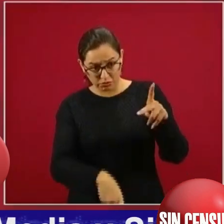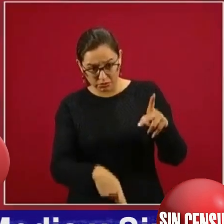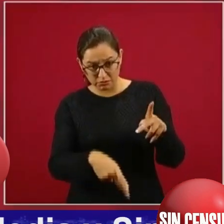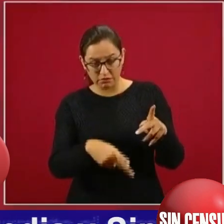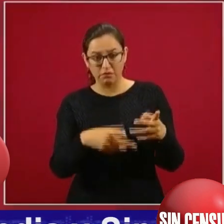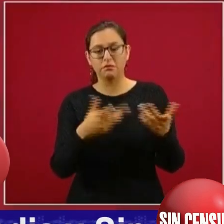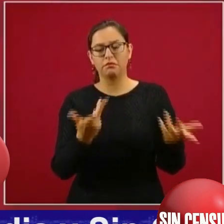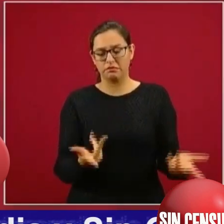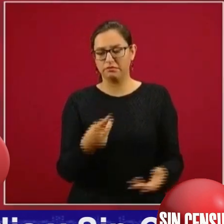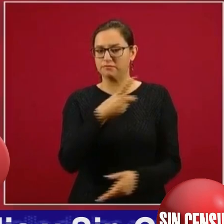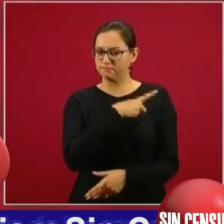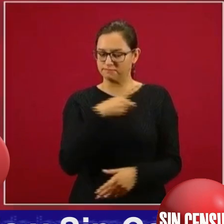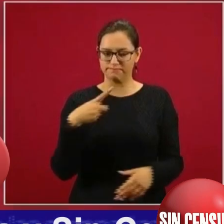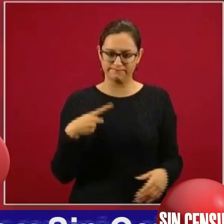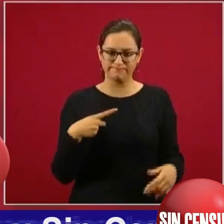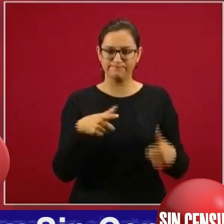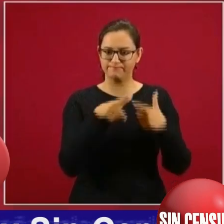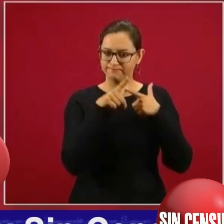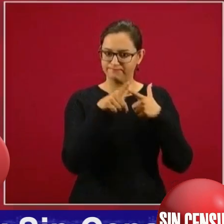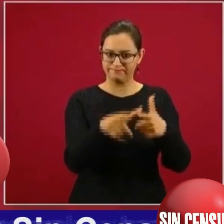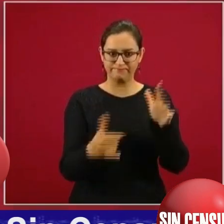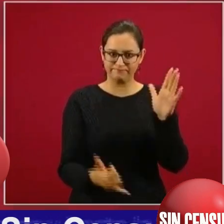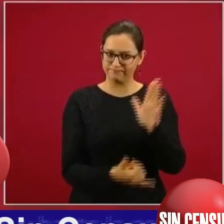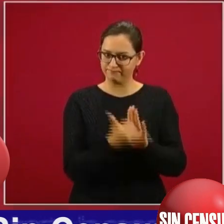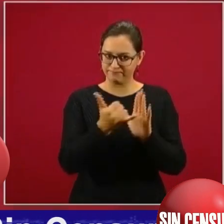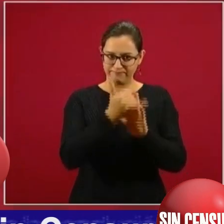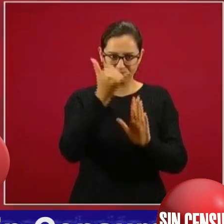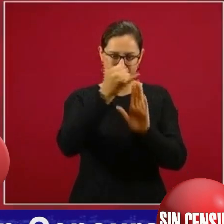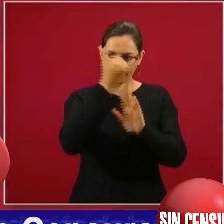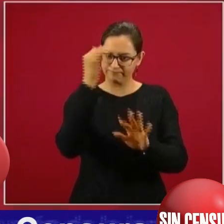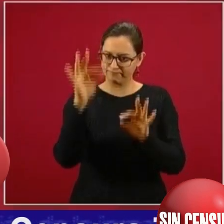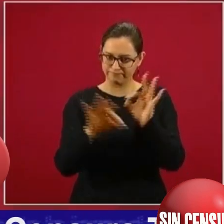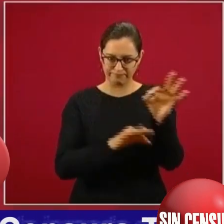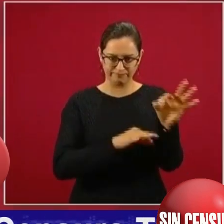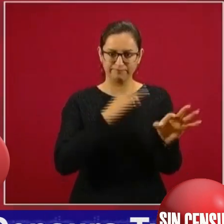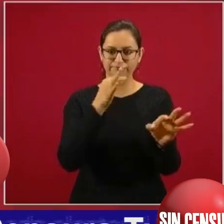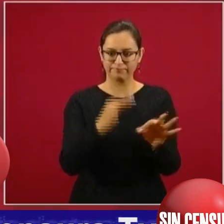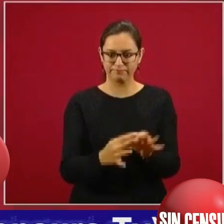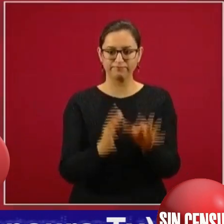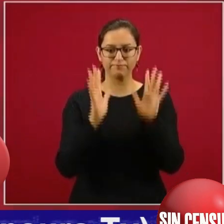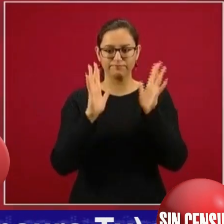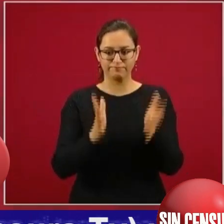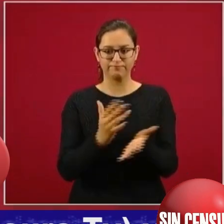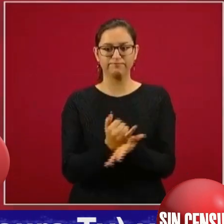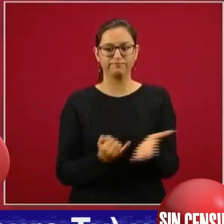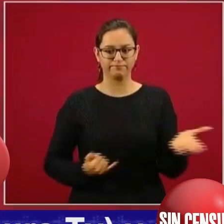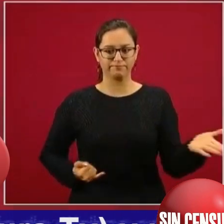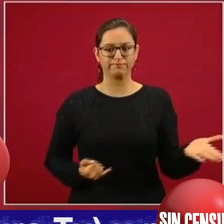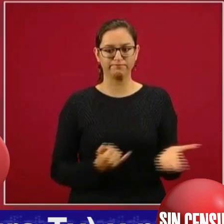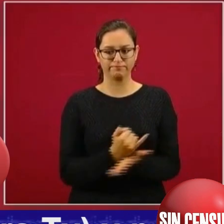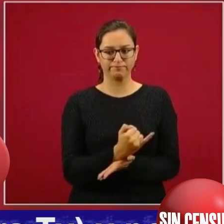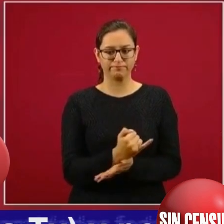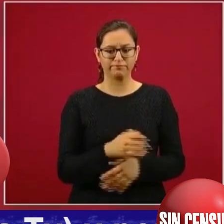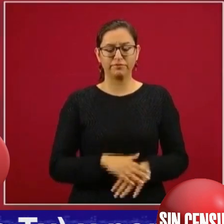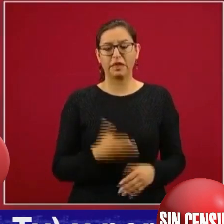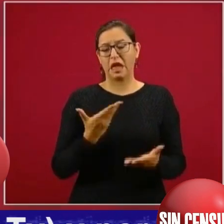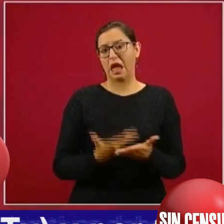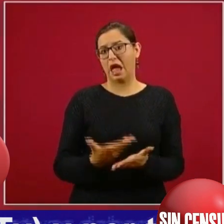suspendida esta obra por